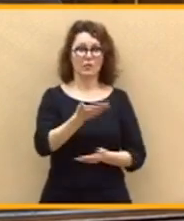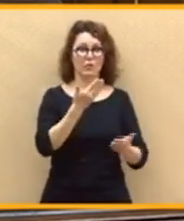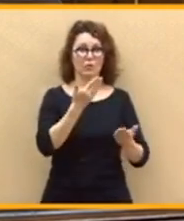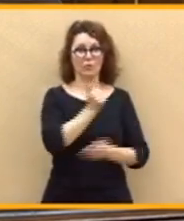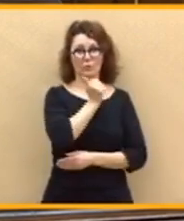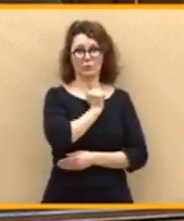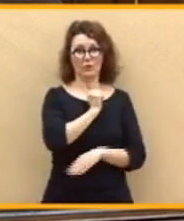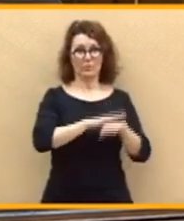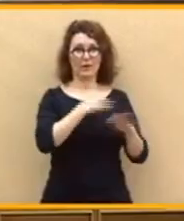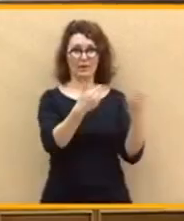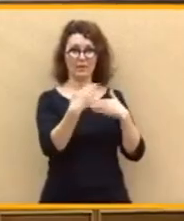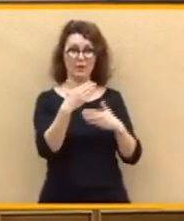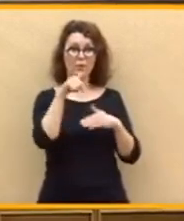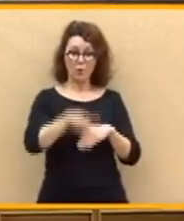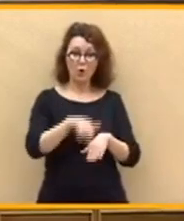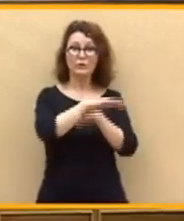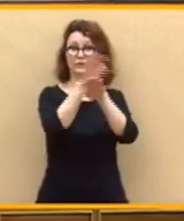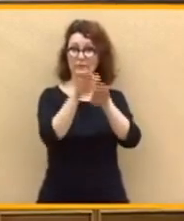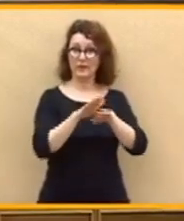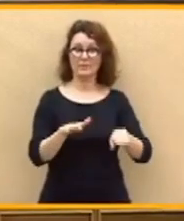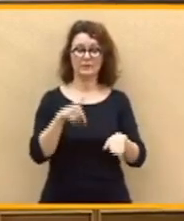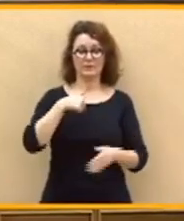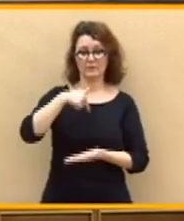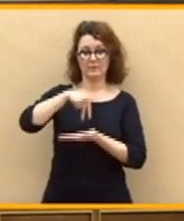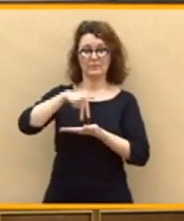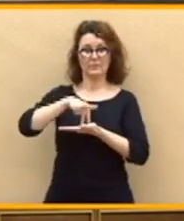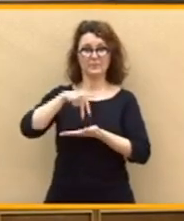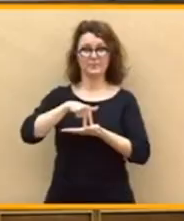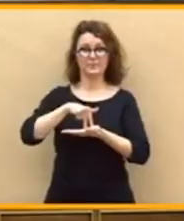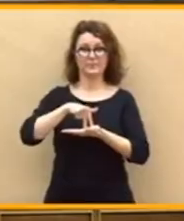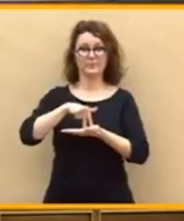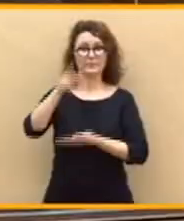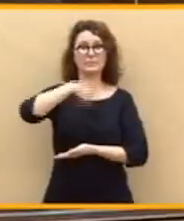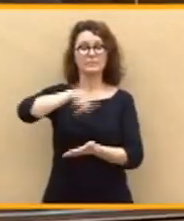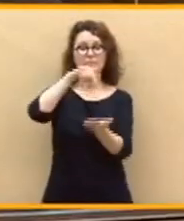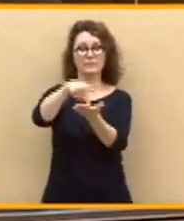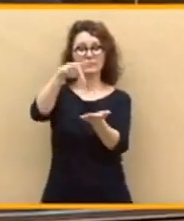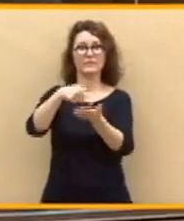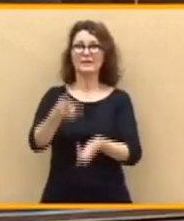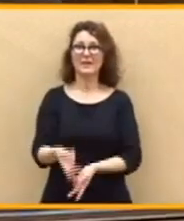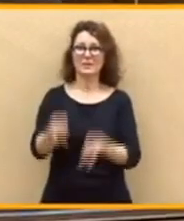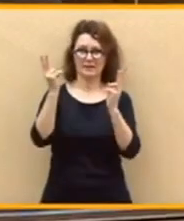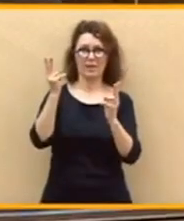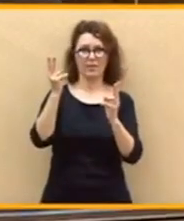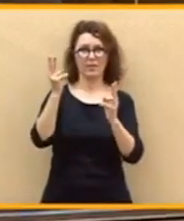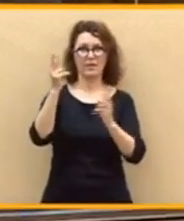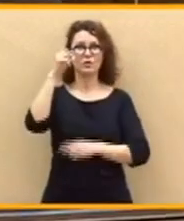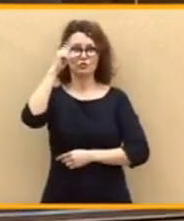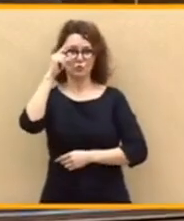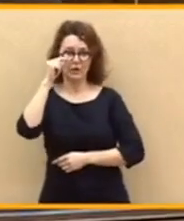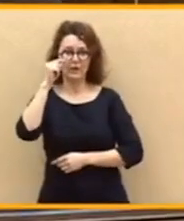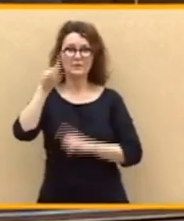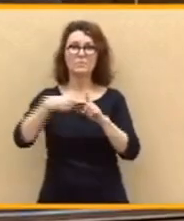finalmente hoy, desde esta tribuna, reivindicamos la libertad inmediata de Oriol Junqueras y la nulidad de la